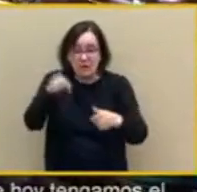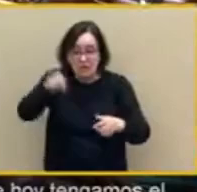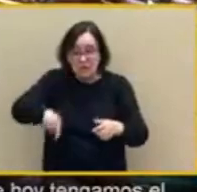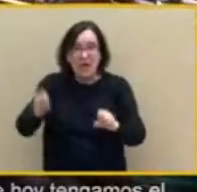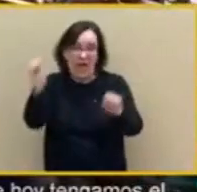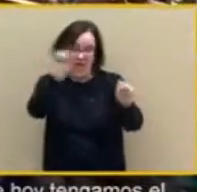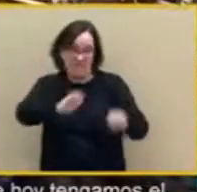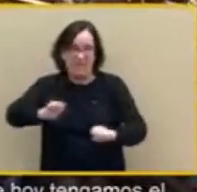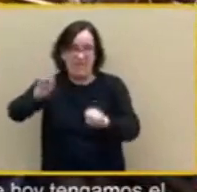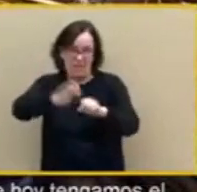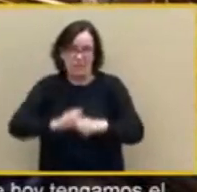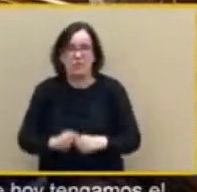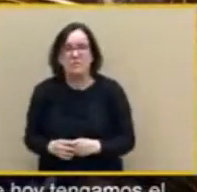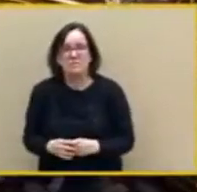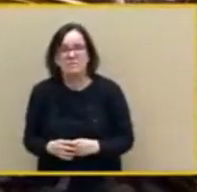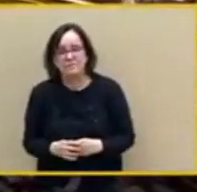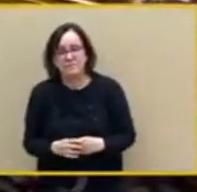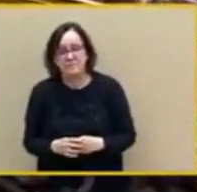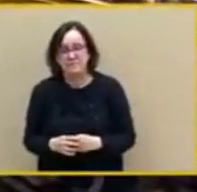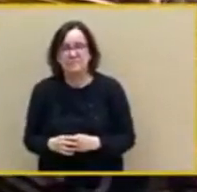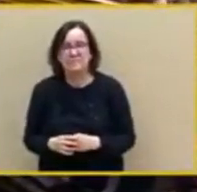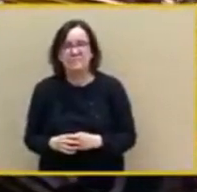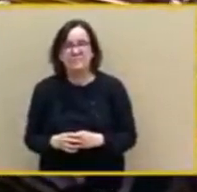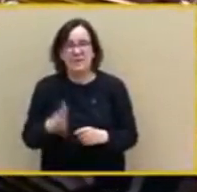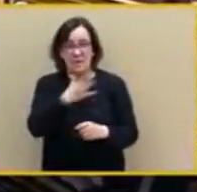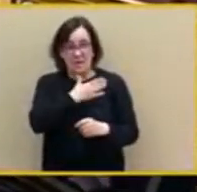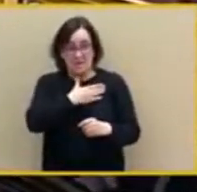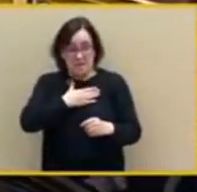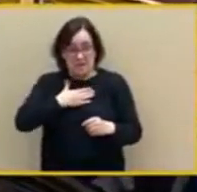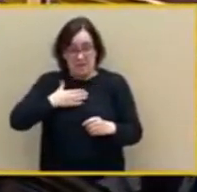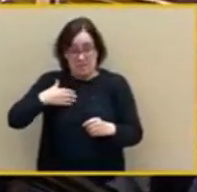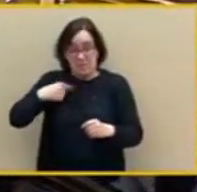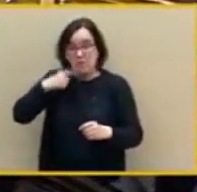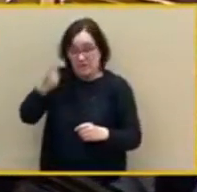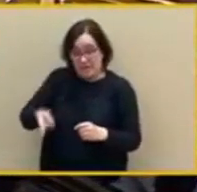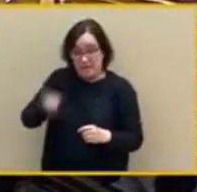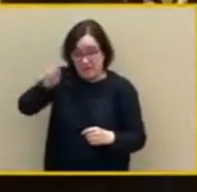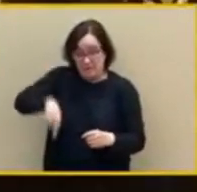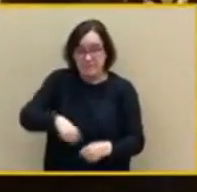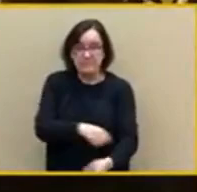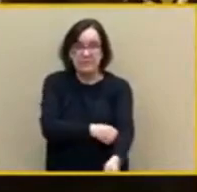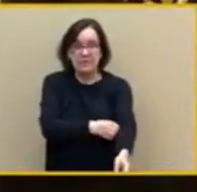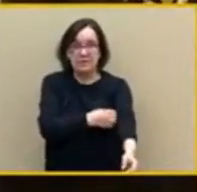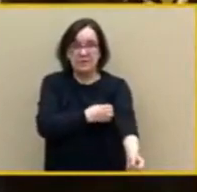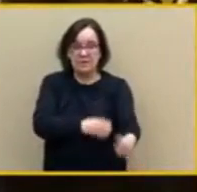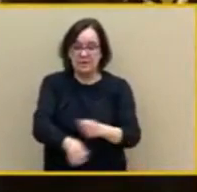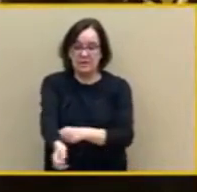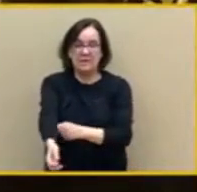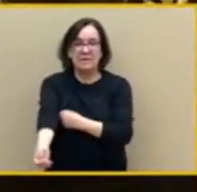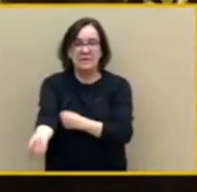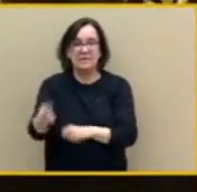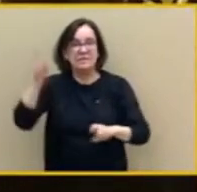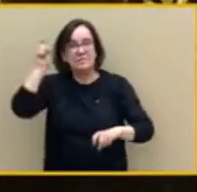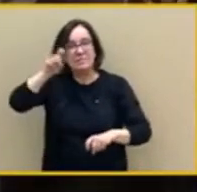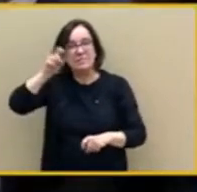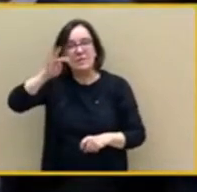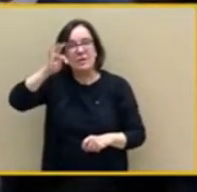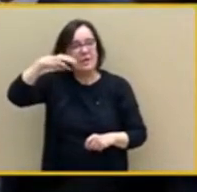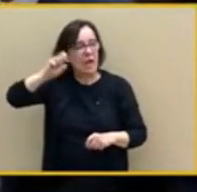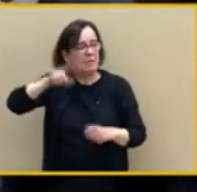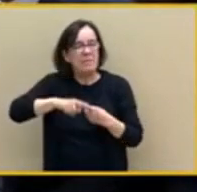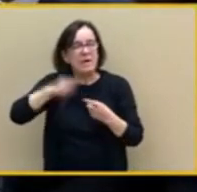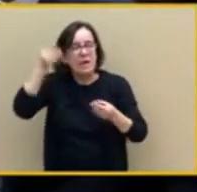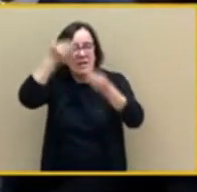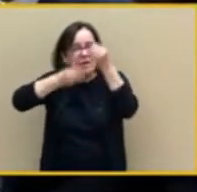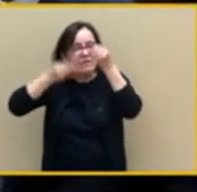Yolanda Díaz, un poco apostando por ese papel de las mujeres, que se olvidó también durante la transición y se olvidaron